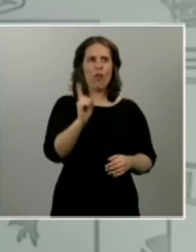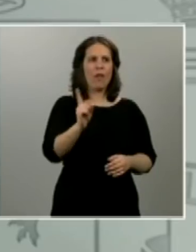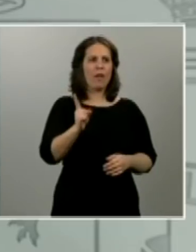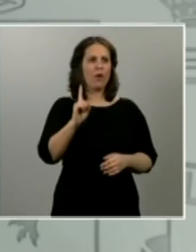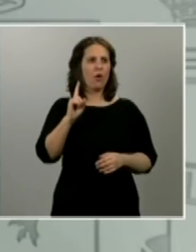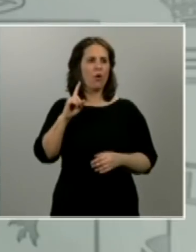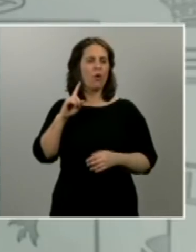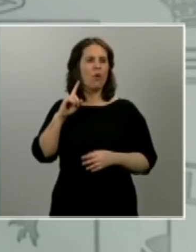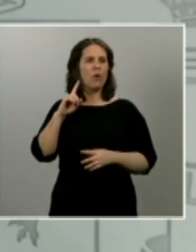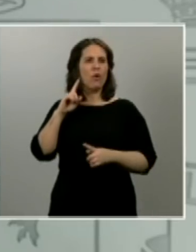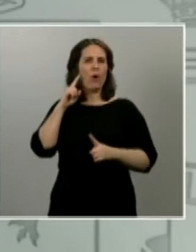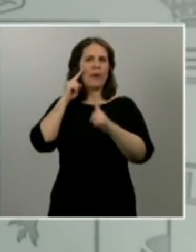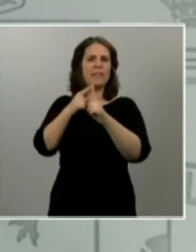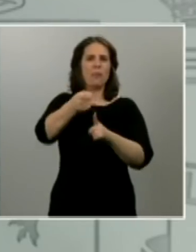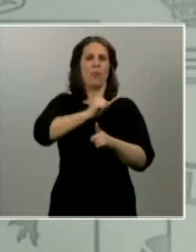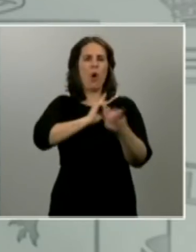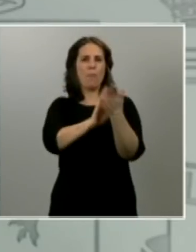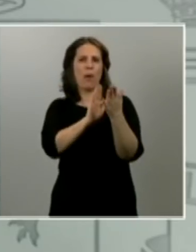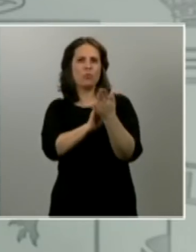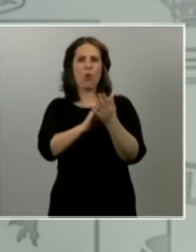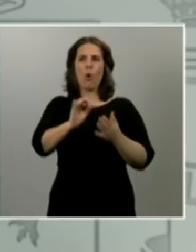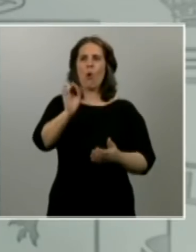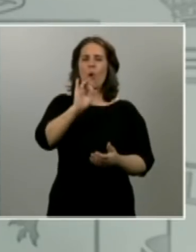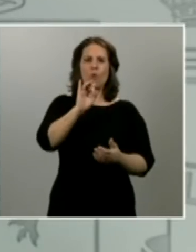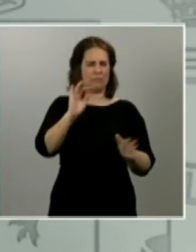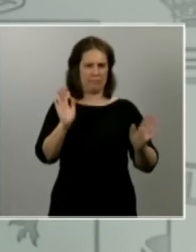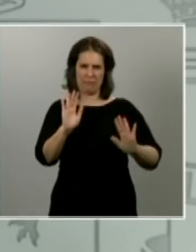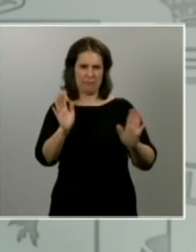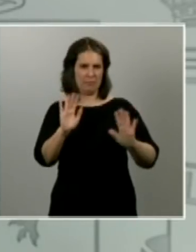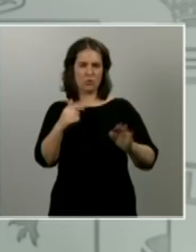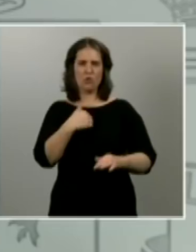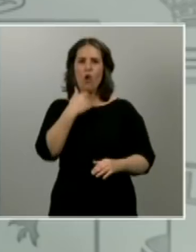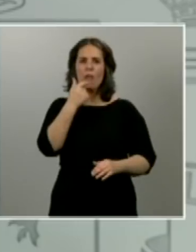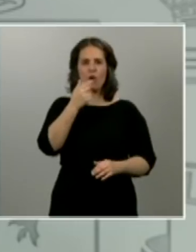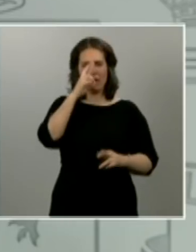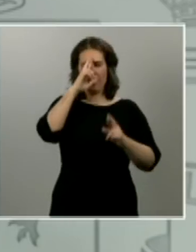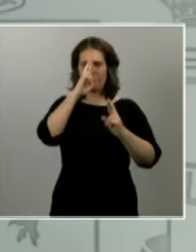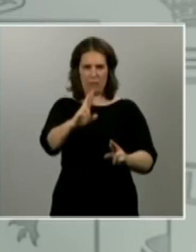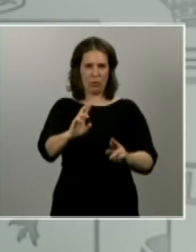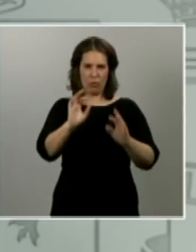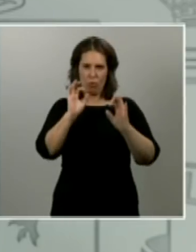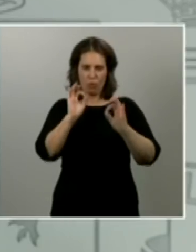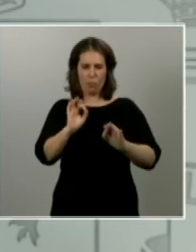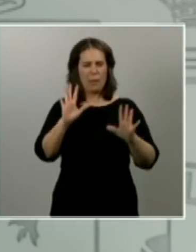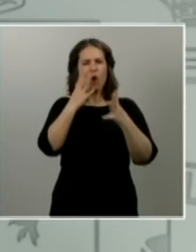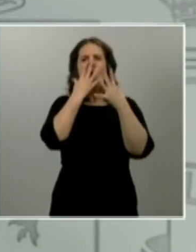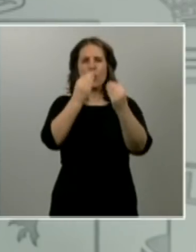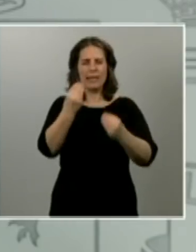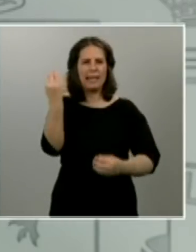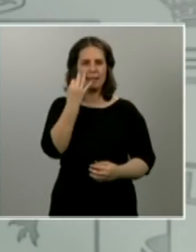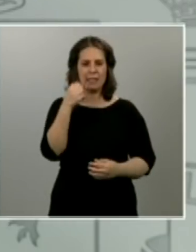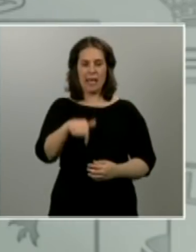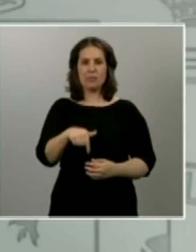su aplauso en esta cuestión lo digo con todos los respetos simplemente para que comprendan que primero estamos enfrentándonos a un virus